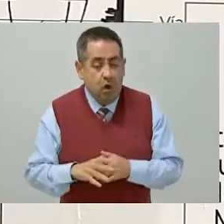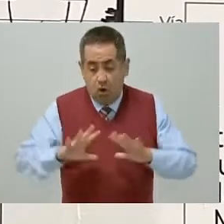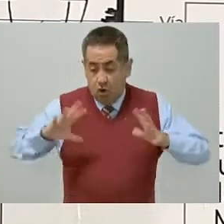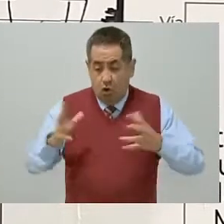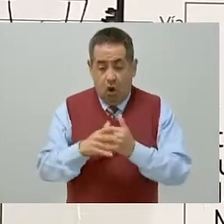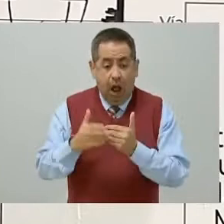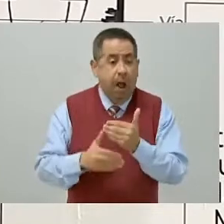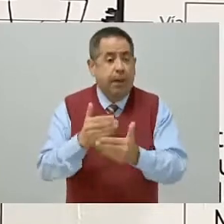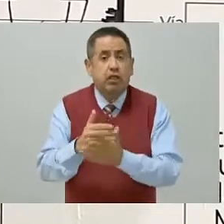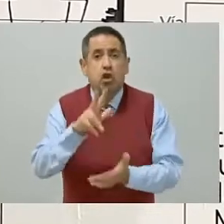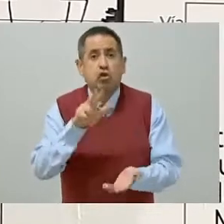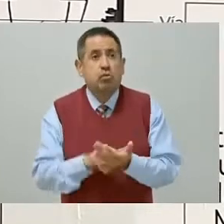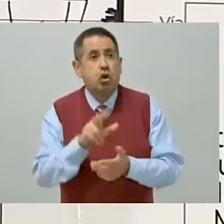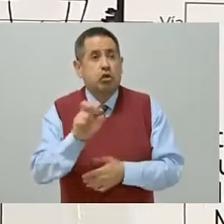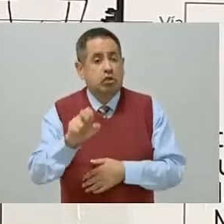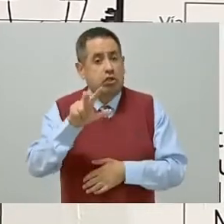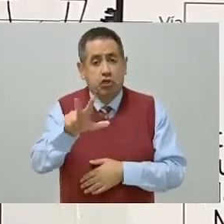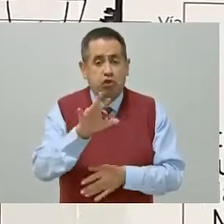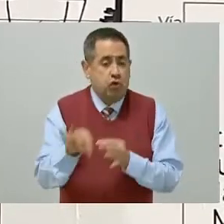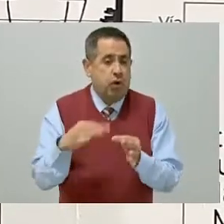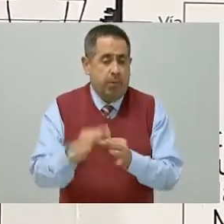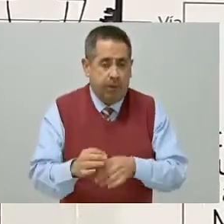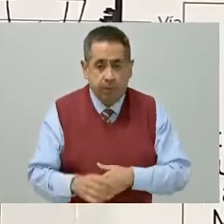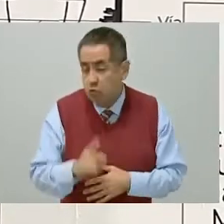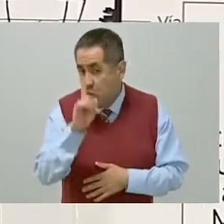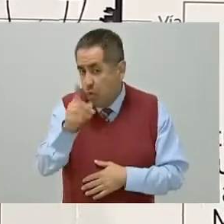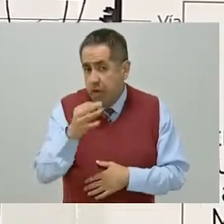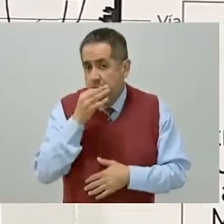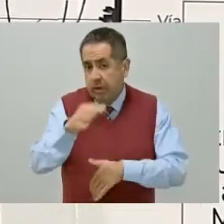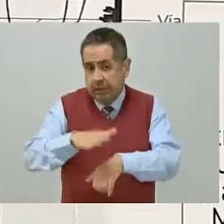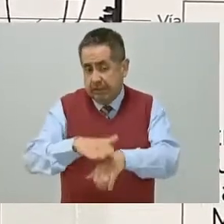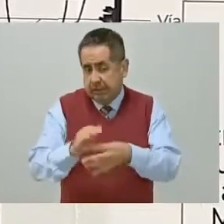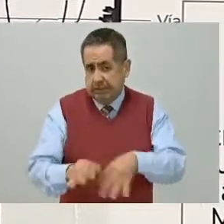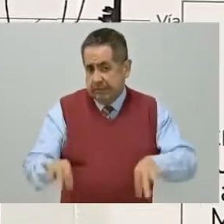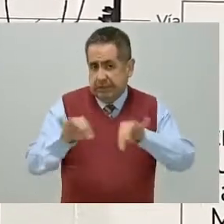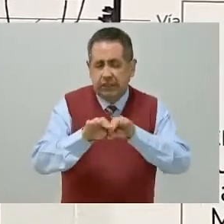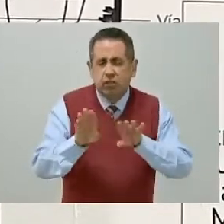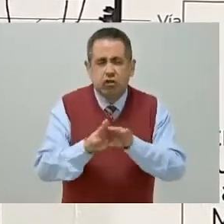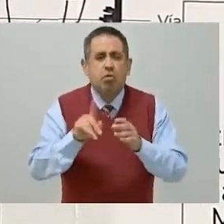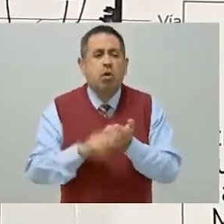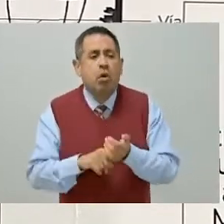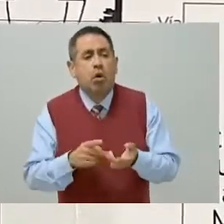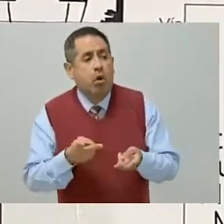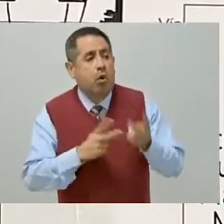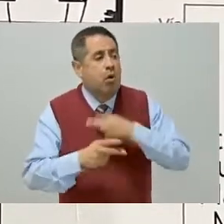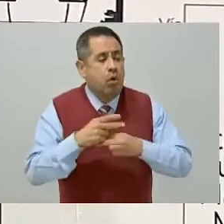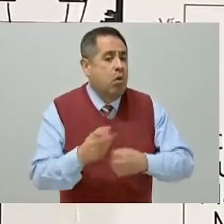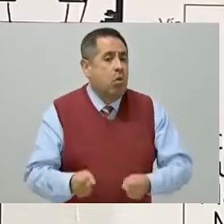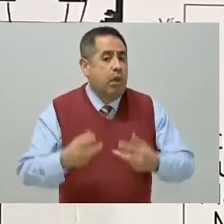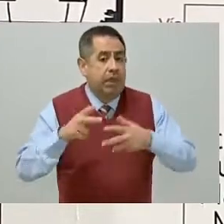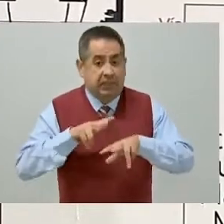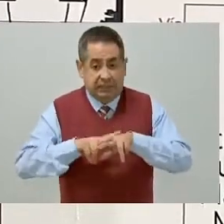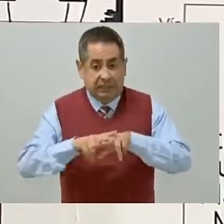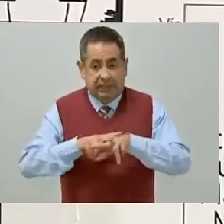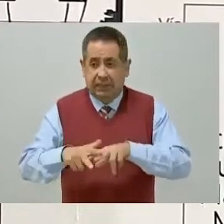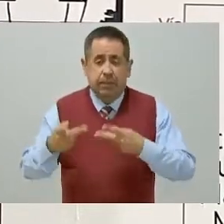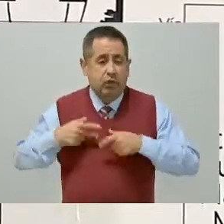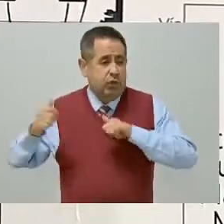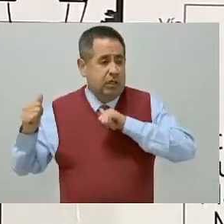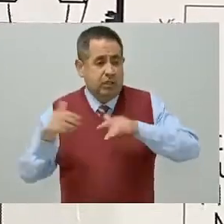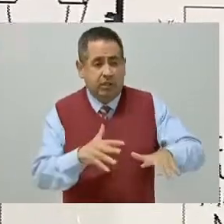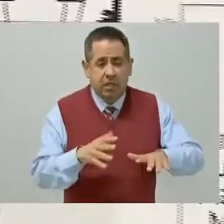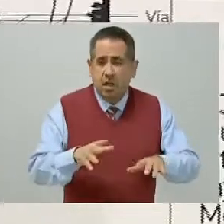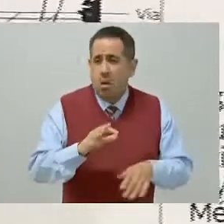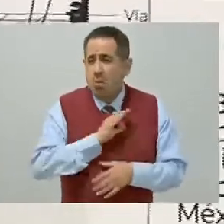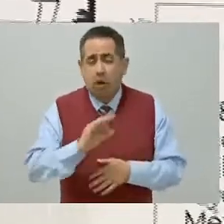.718. Aquí un dato importante es que el aforo que se pretende que tenga el tren, equivale a llenar